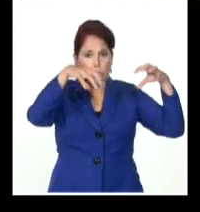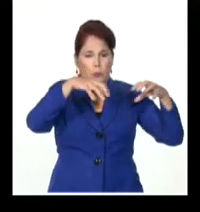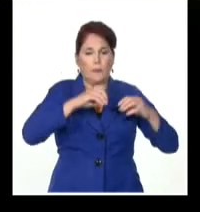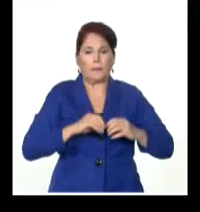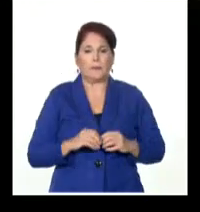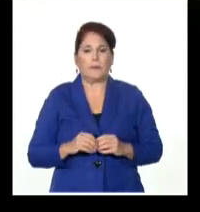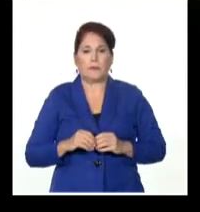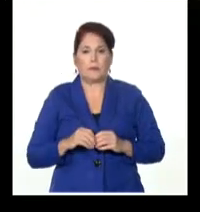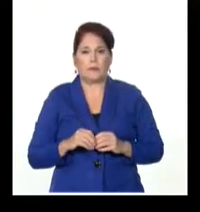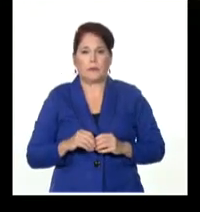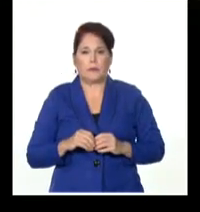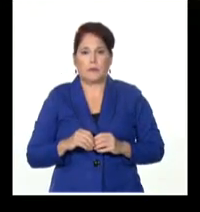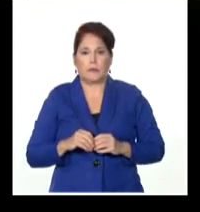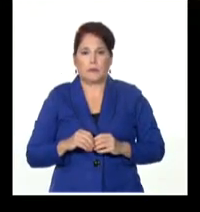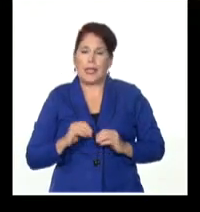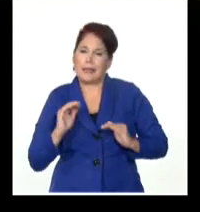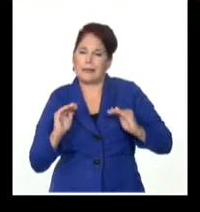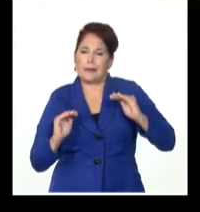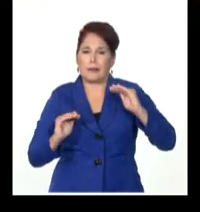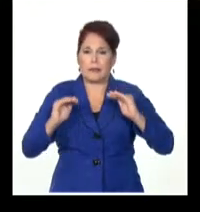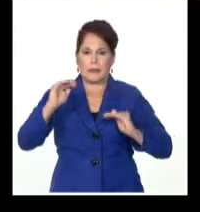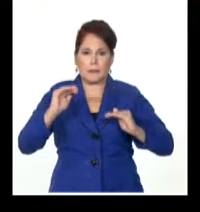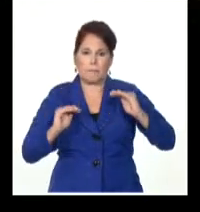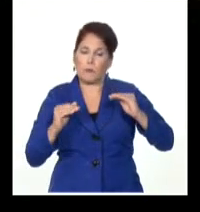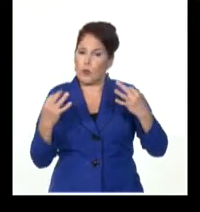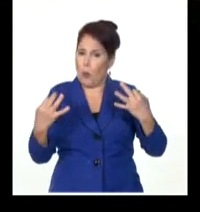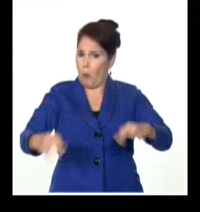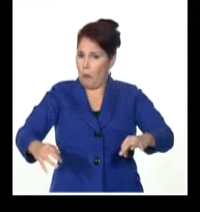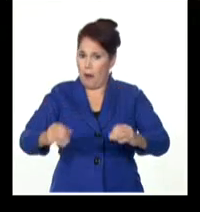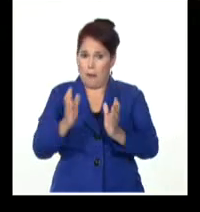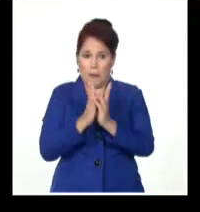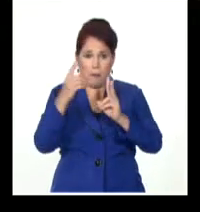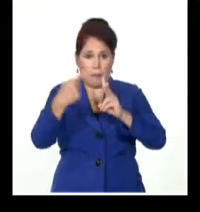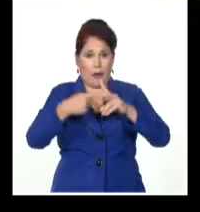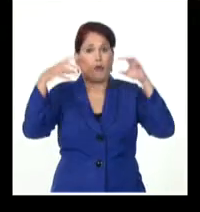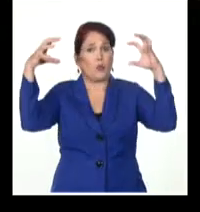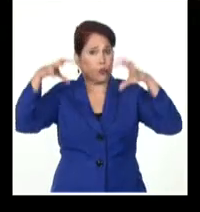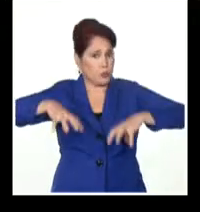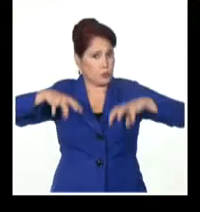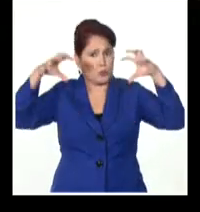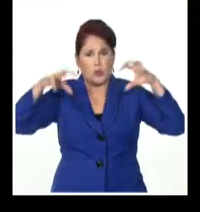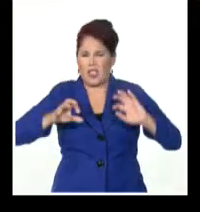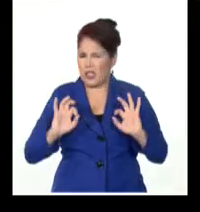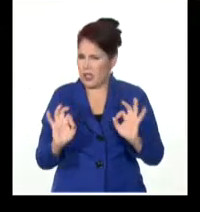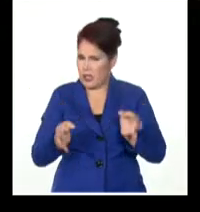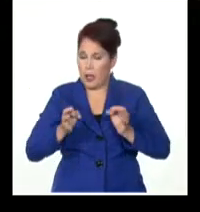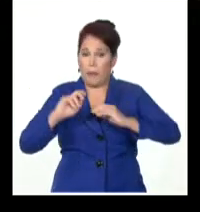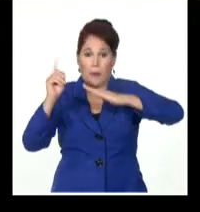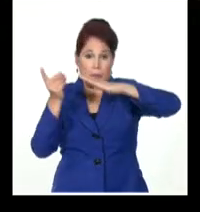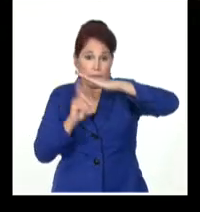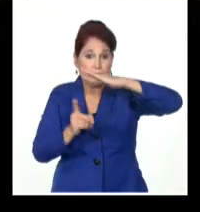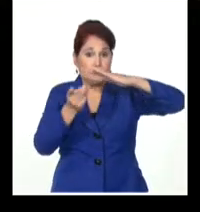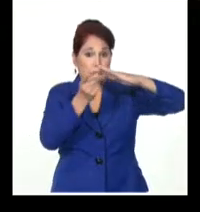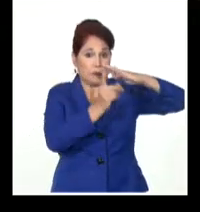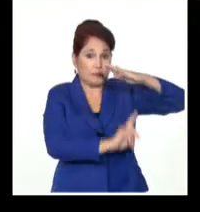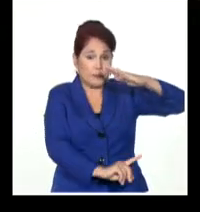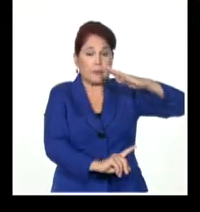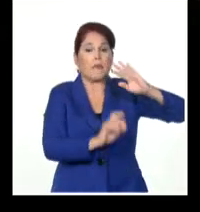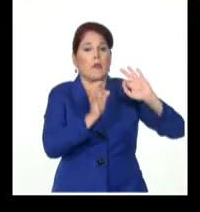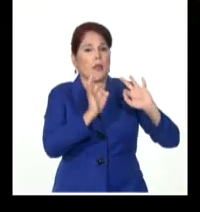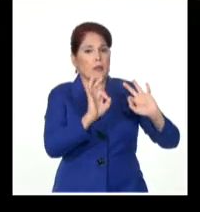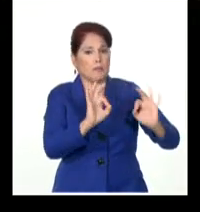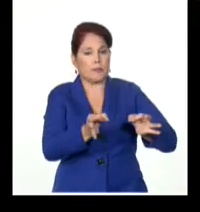ligeramente, producto ya de inestabilidad despertina. Los procesos típicos de este momento del año quedarán alguna actividad de chubascos y tormentas eléctricas, principalmente esas zonas del interior,